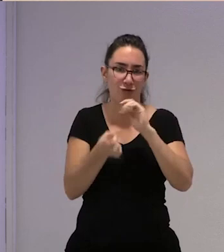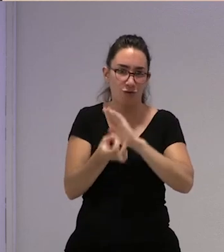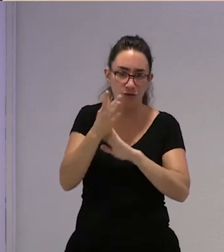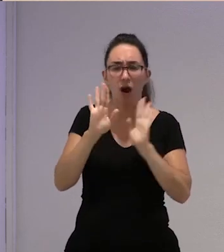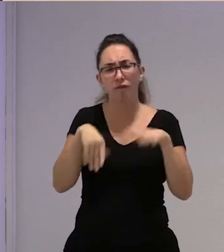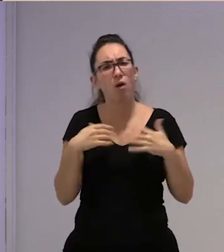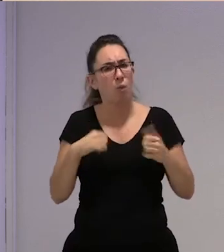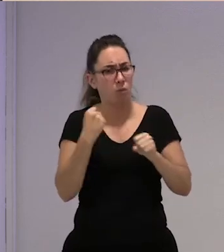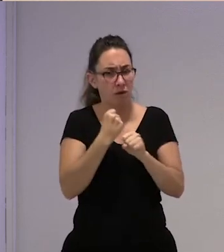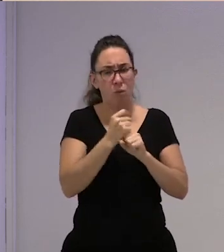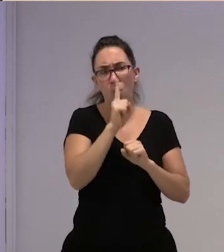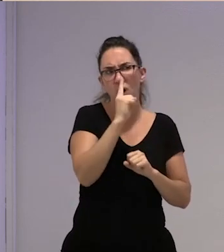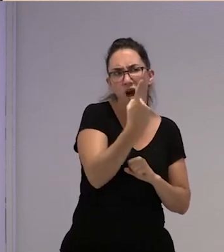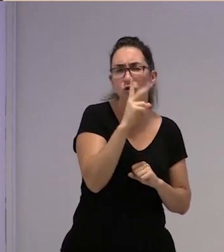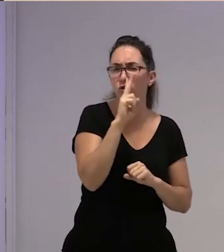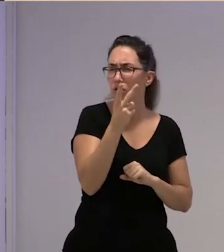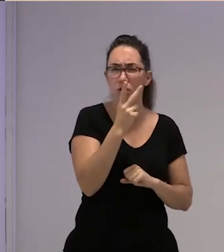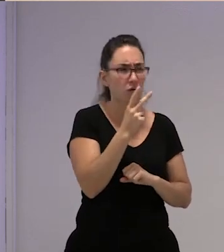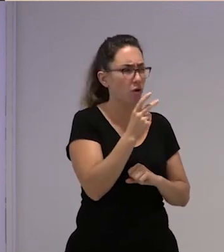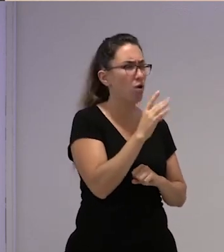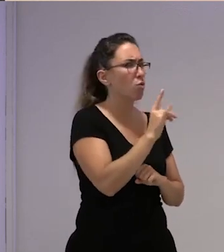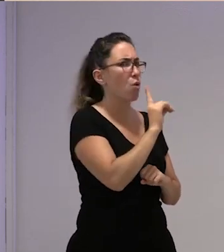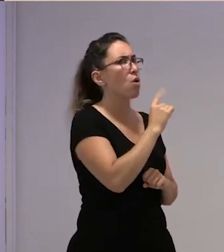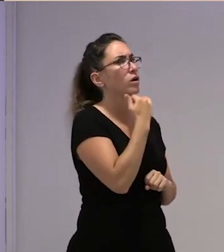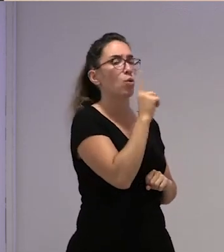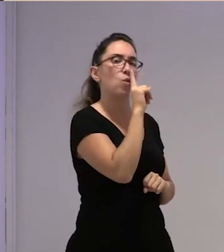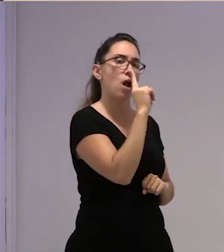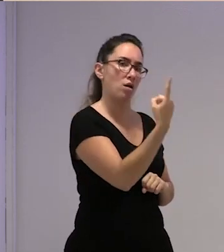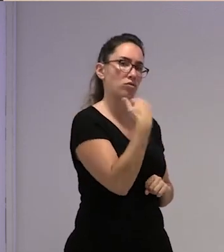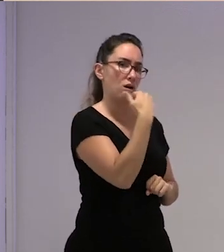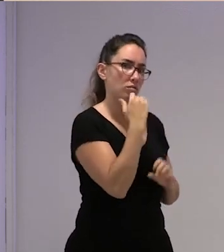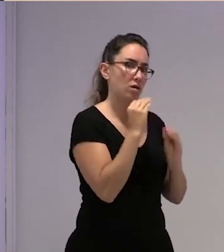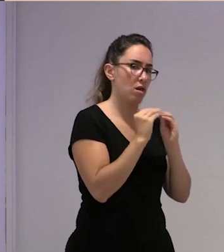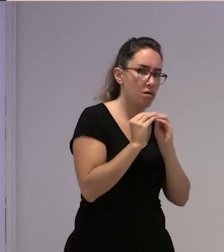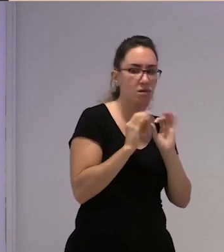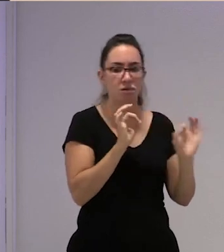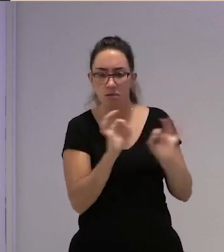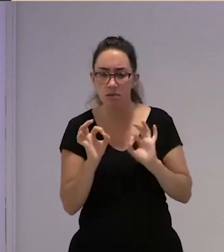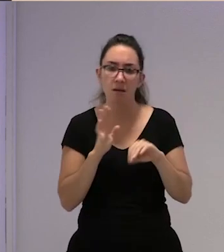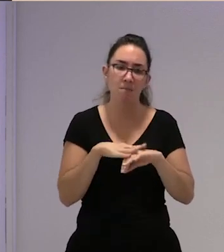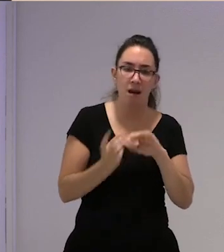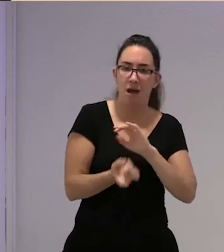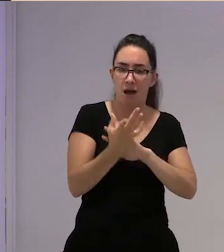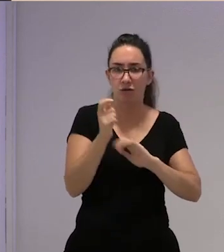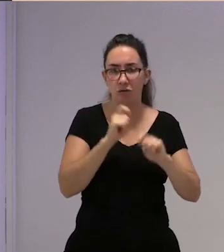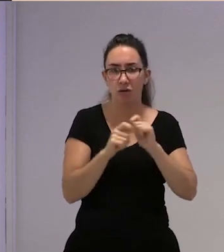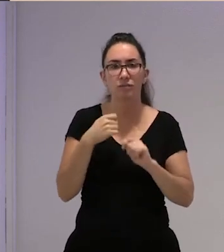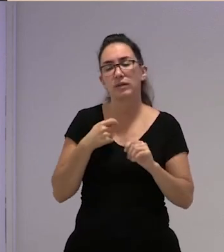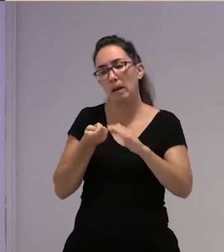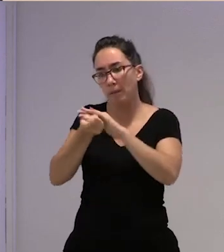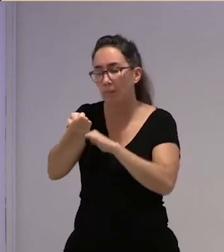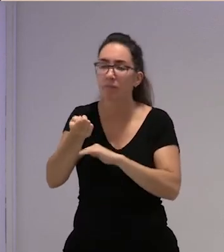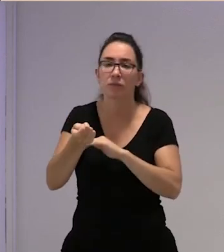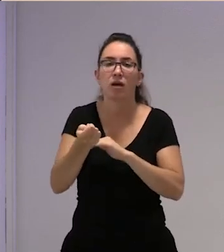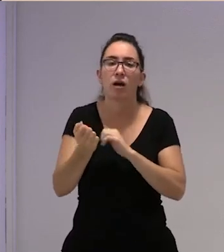un año o dos años que hemos intentado casi un año un año que hemos intentado formar la asociación siempre nos mandaban los papeles para atrás